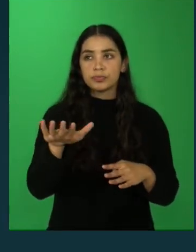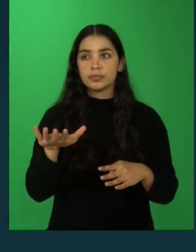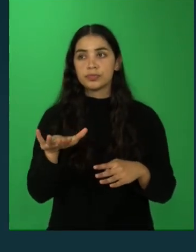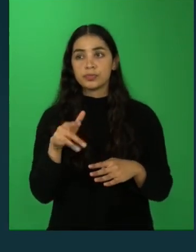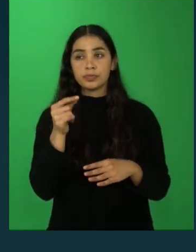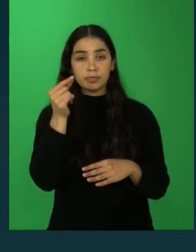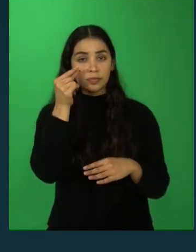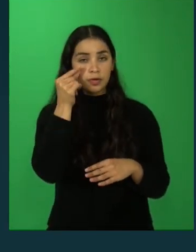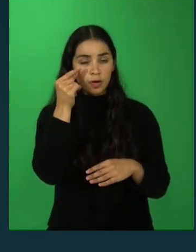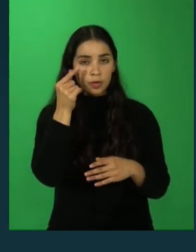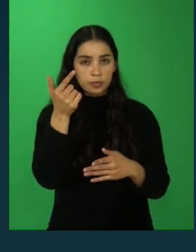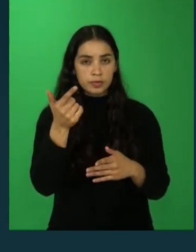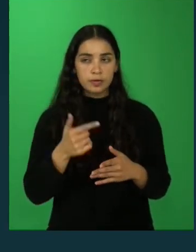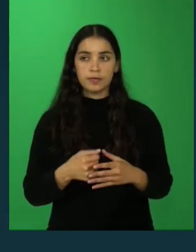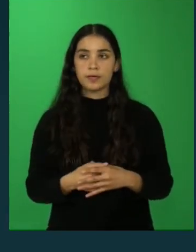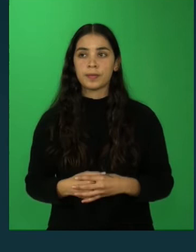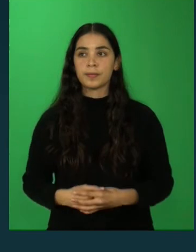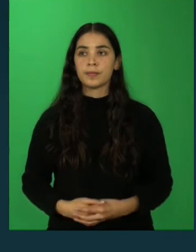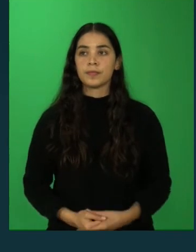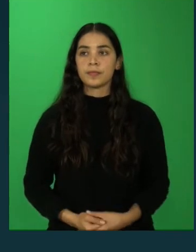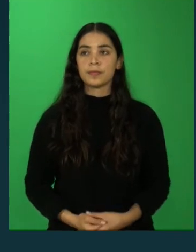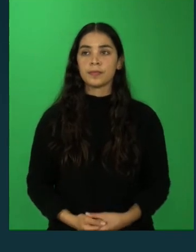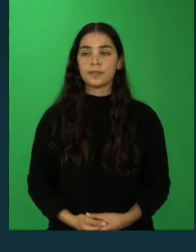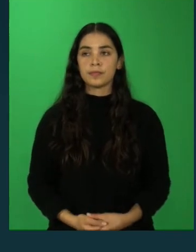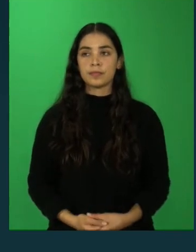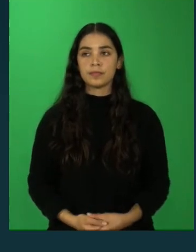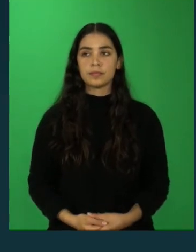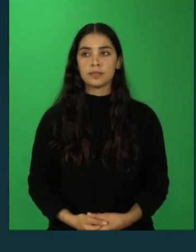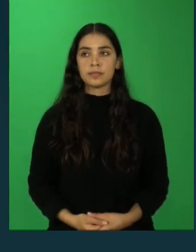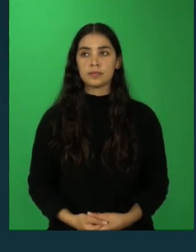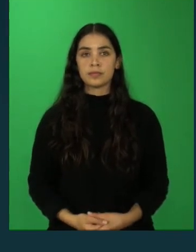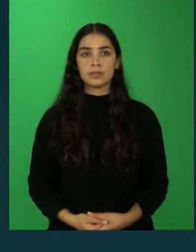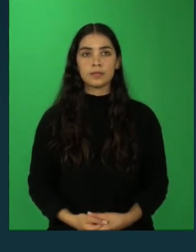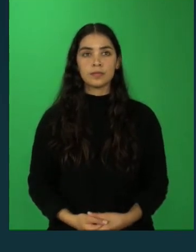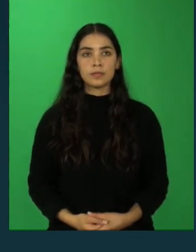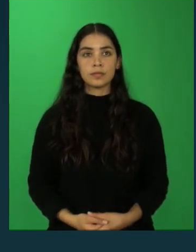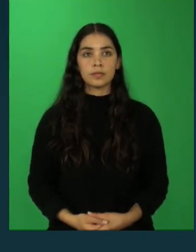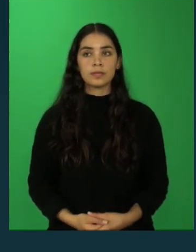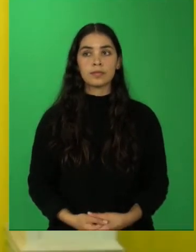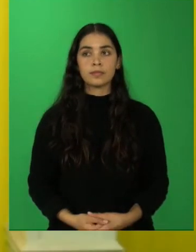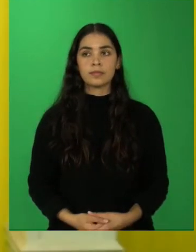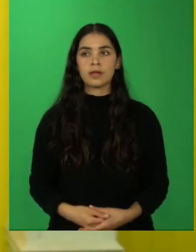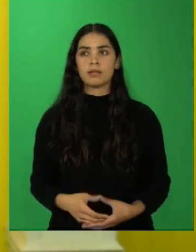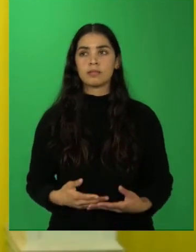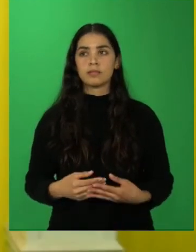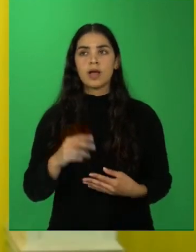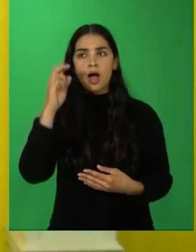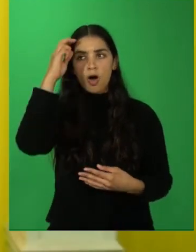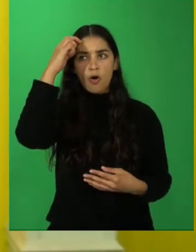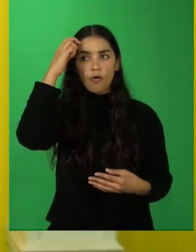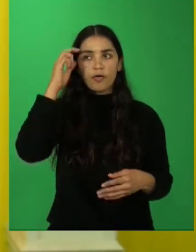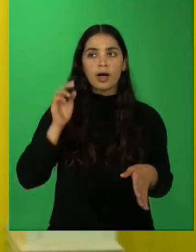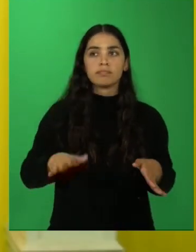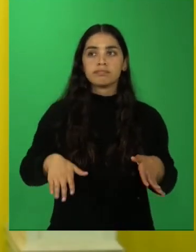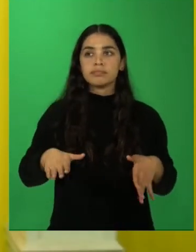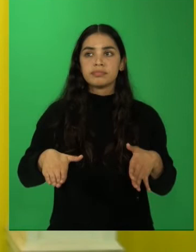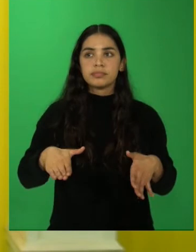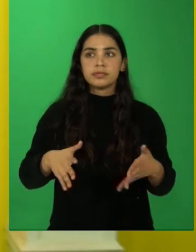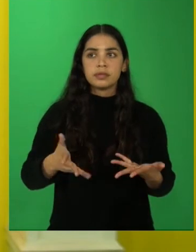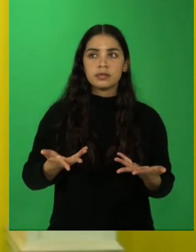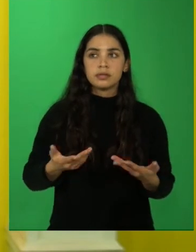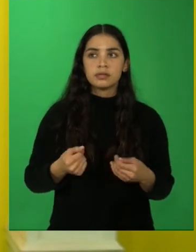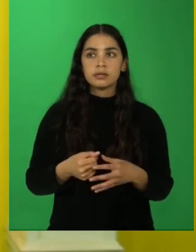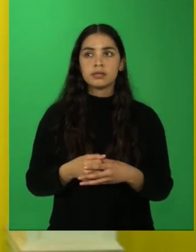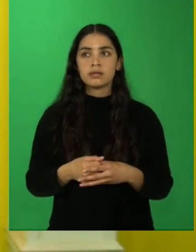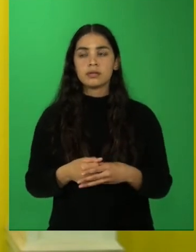además ballenas, elefantes marinos y focas.